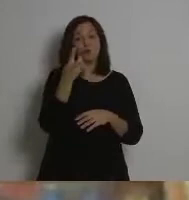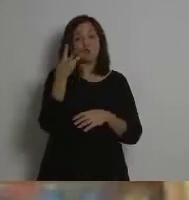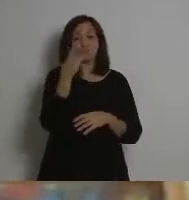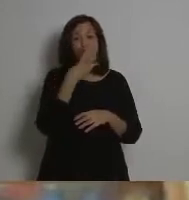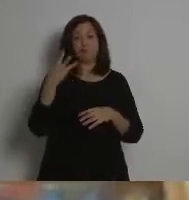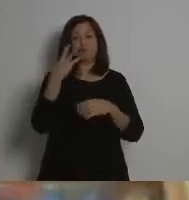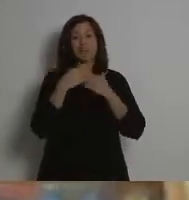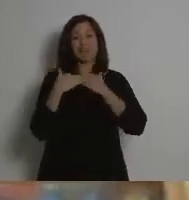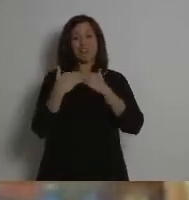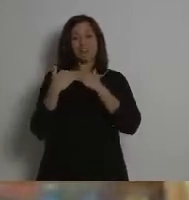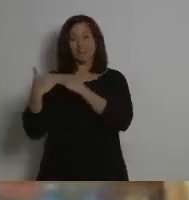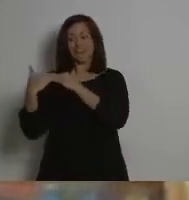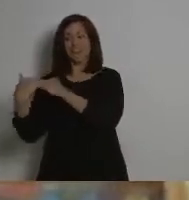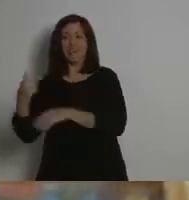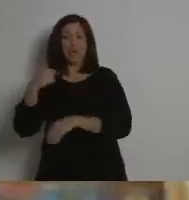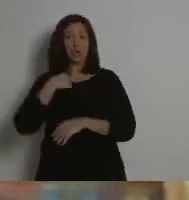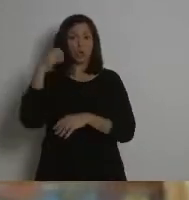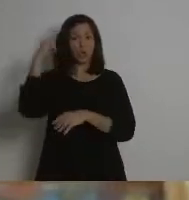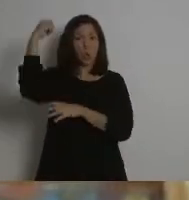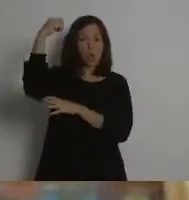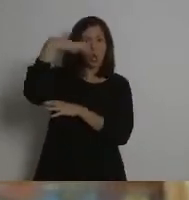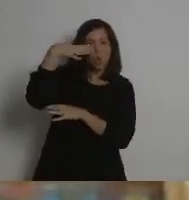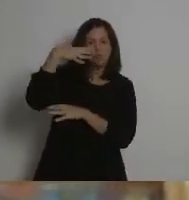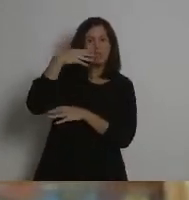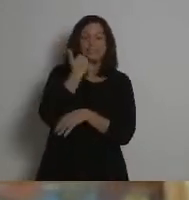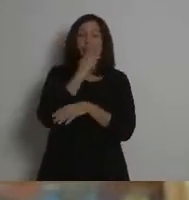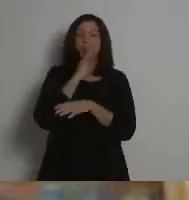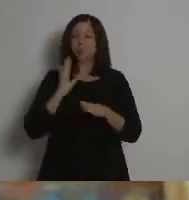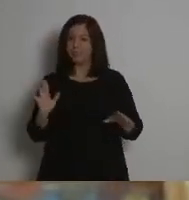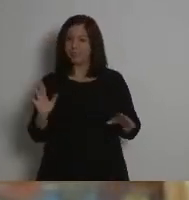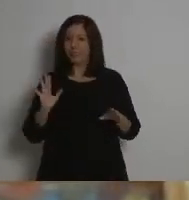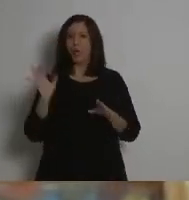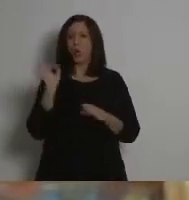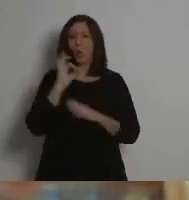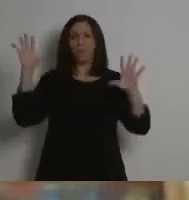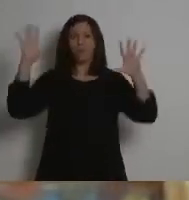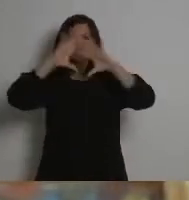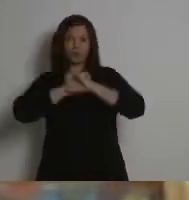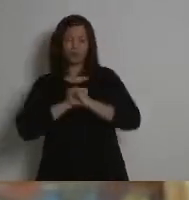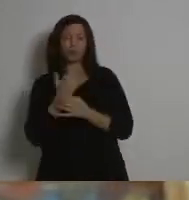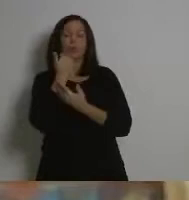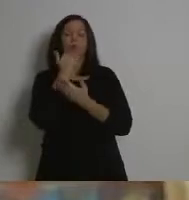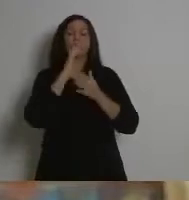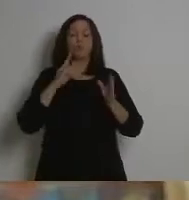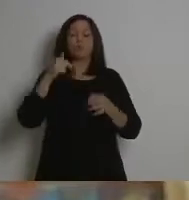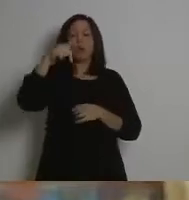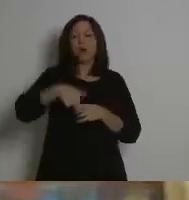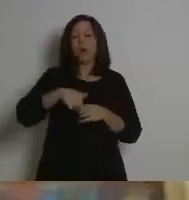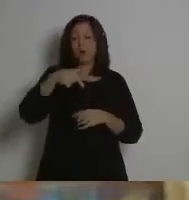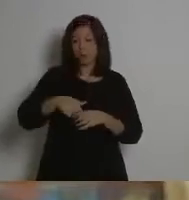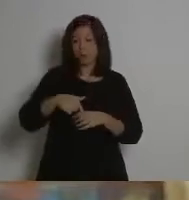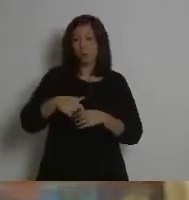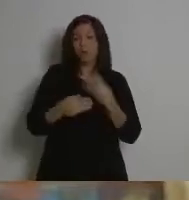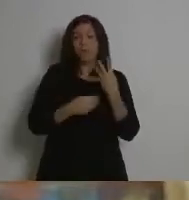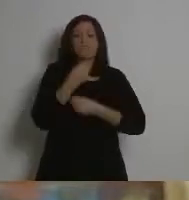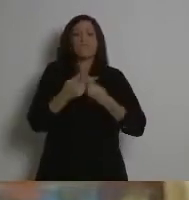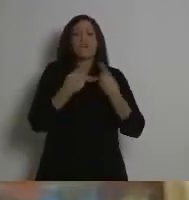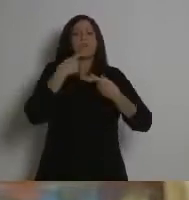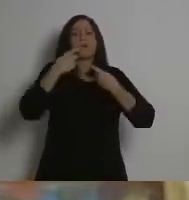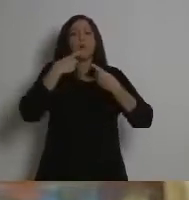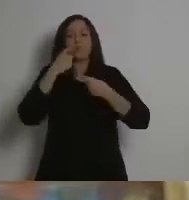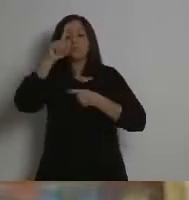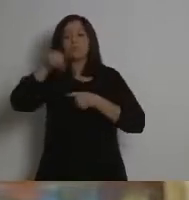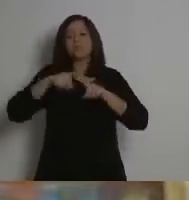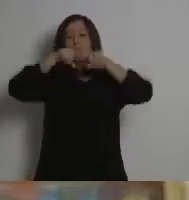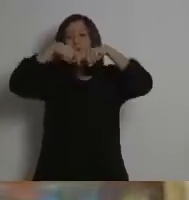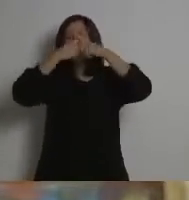Decía Ana que había tres invitados para poner luz. Yo no sé si podré poner luz, pero en cualquier caso lo que haré son